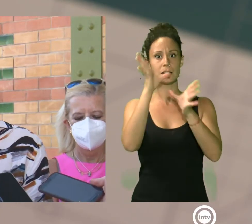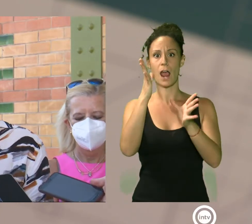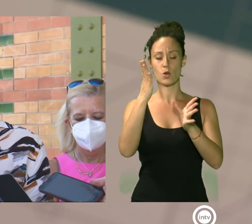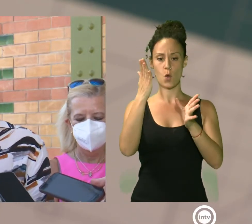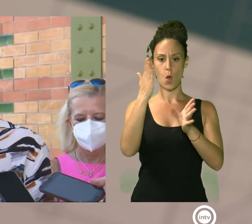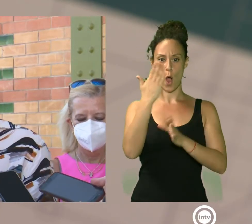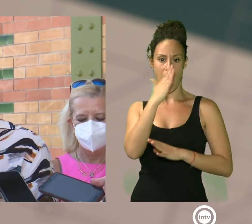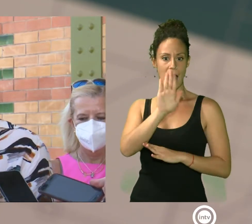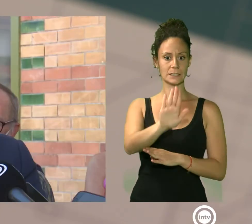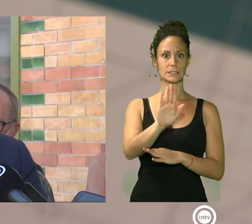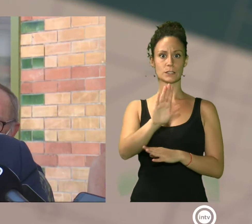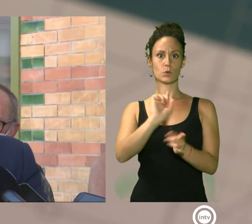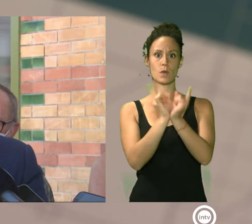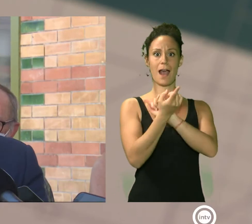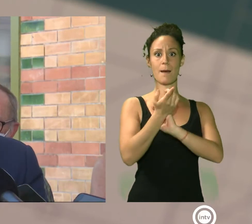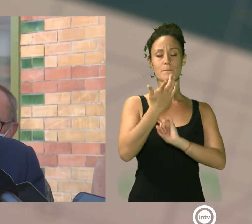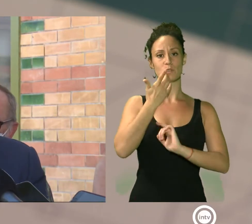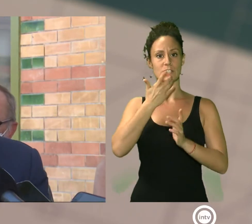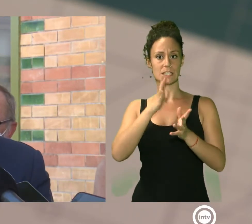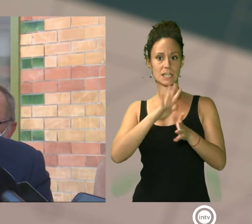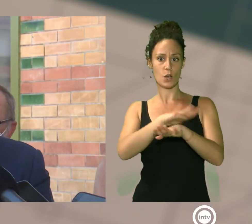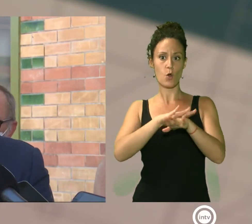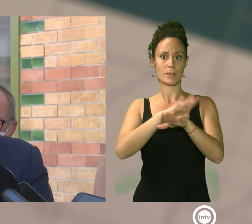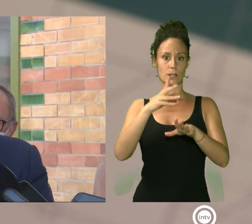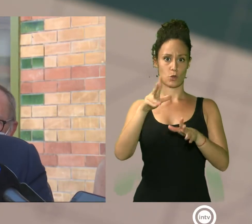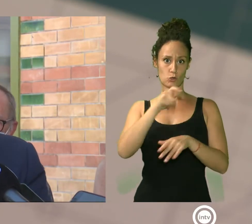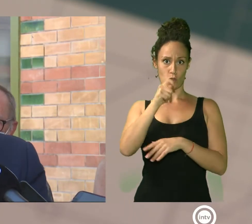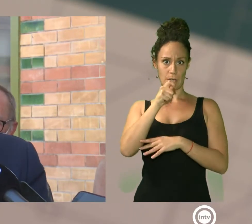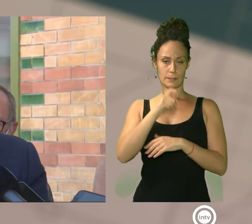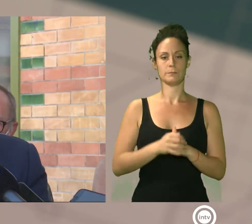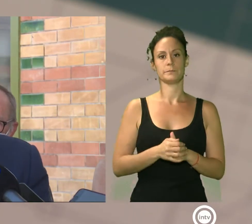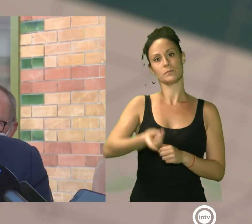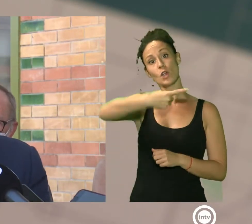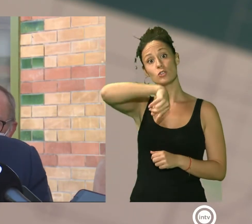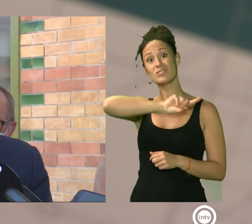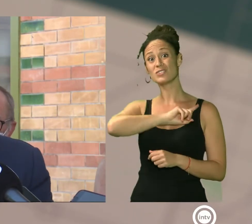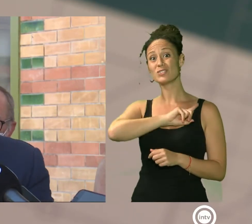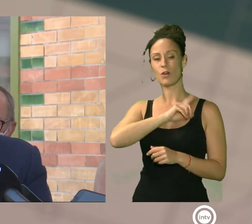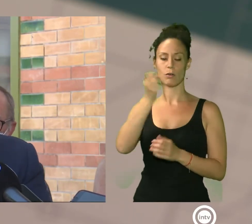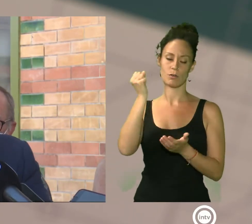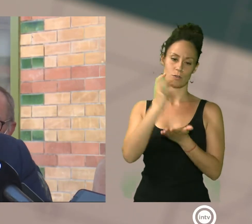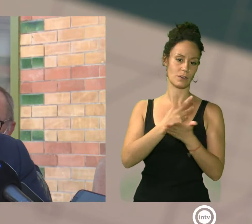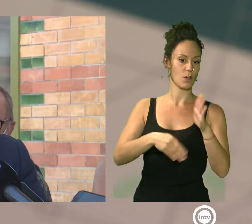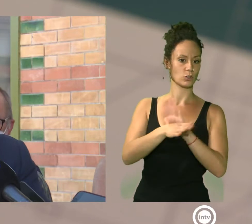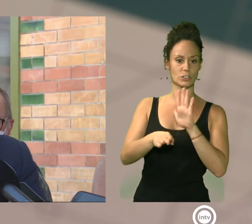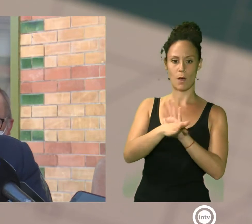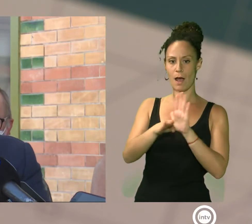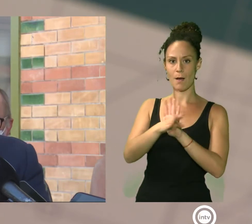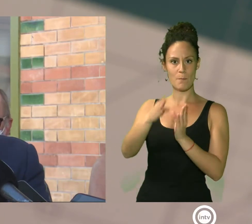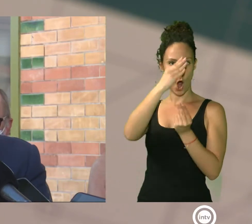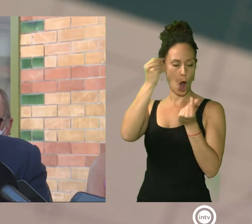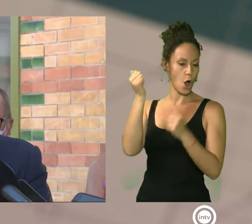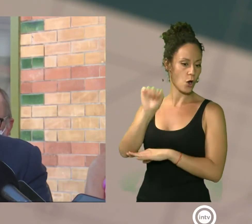desde que hay un gobierno socialista. Seguimos siendo los eternos olvidados, seguimos haciendo manifestaciones y seguiremos haciendo y seguiremos apoyando